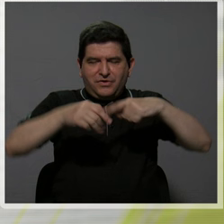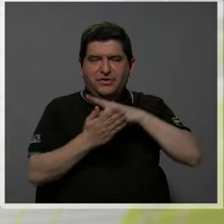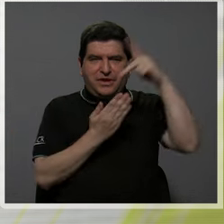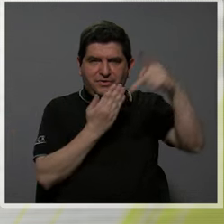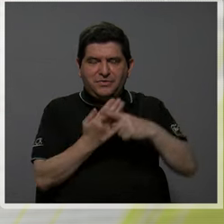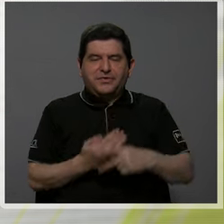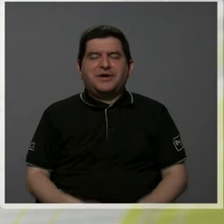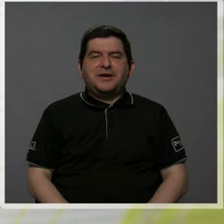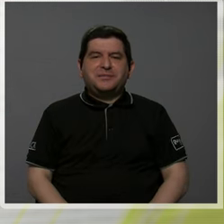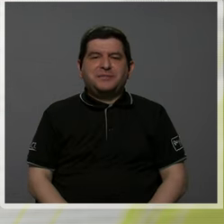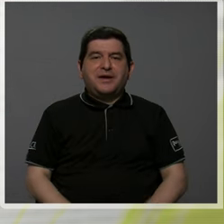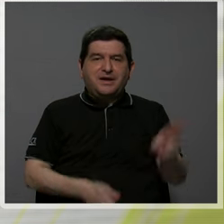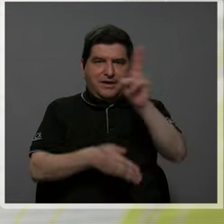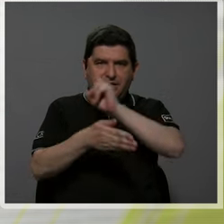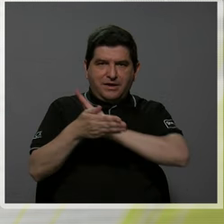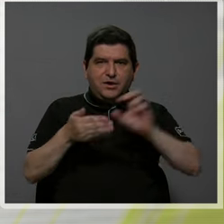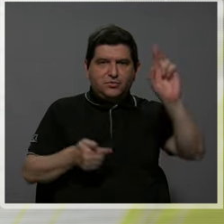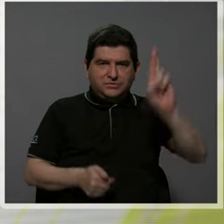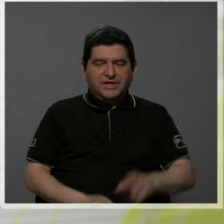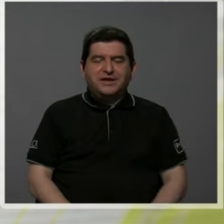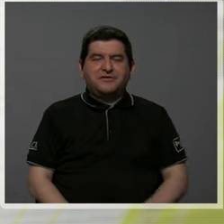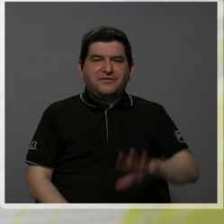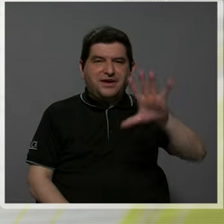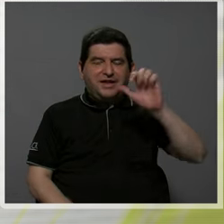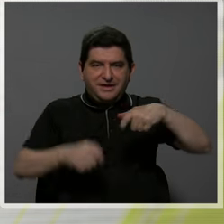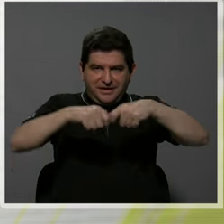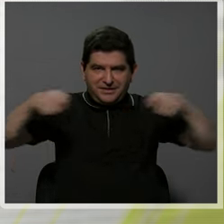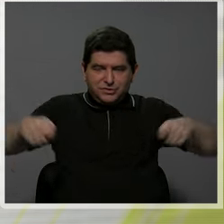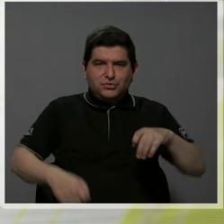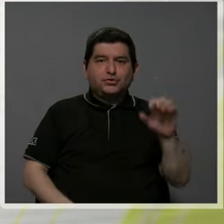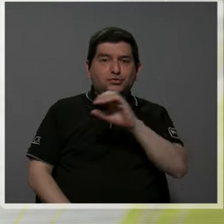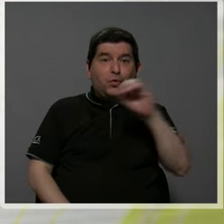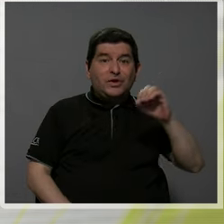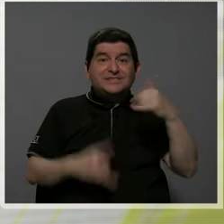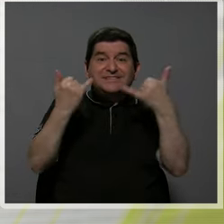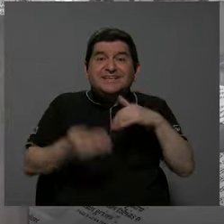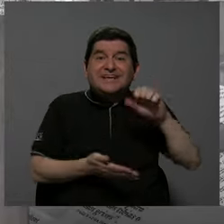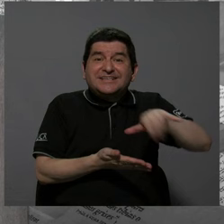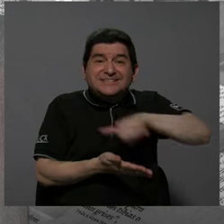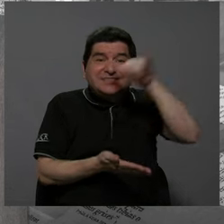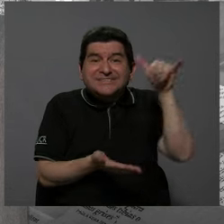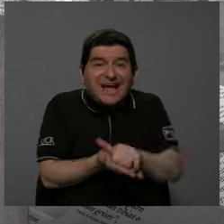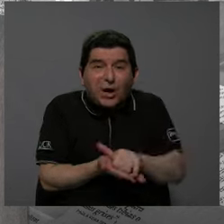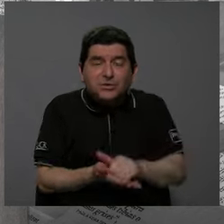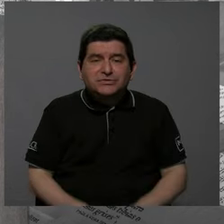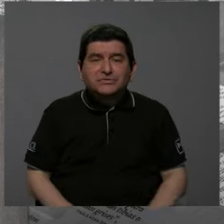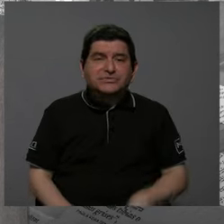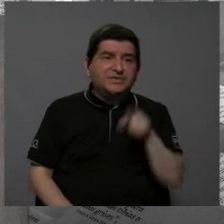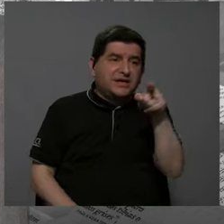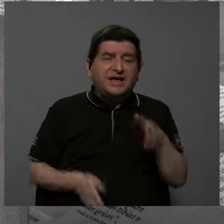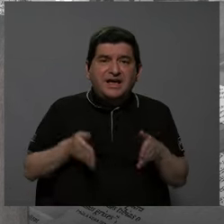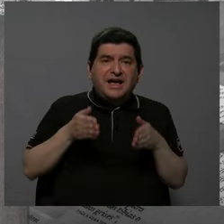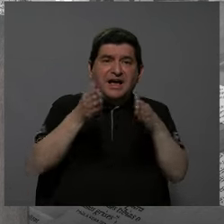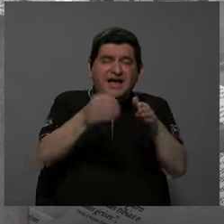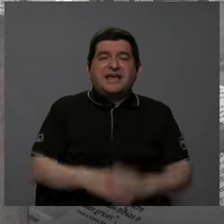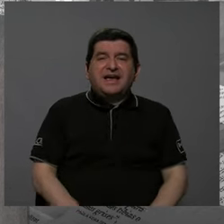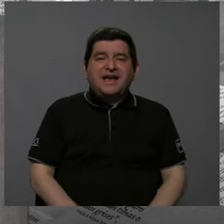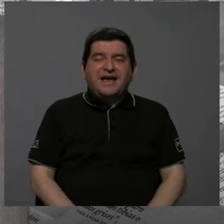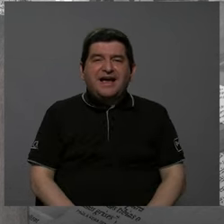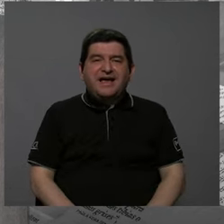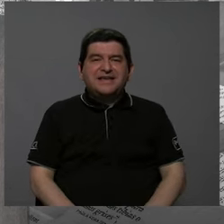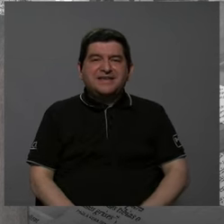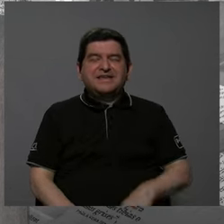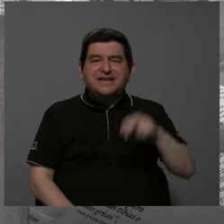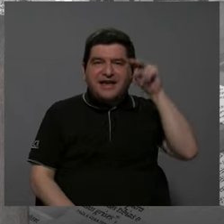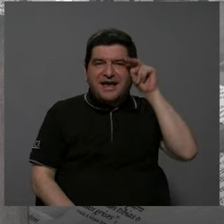Canal 15 de la Universidad de Costa Rica. A 500 varas hacia el oeste ya es San José. Ahí en Los Negritos el lindero